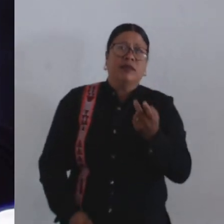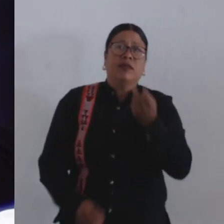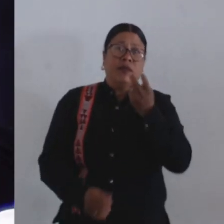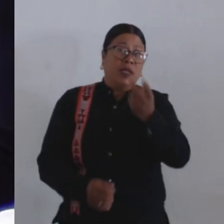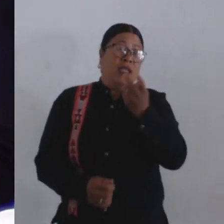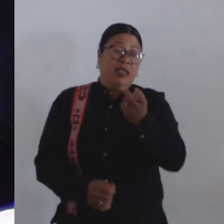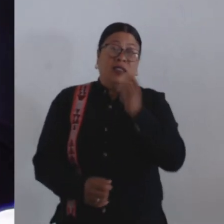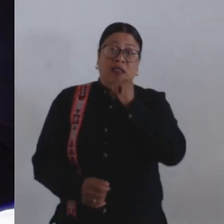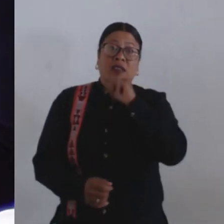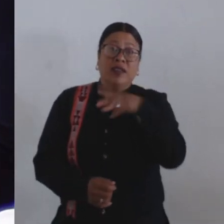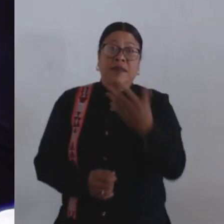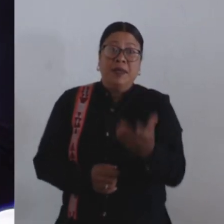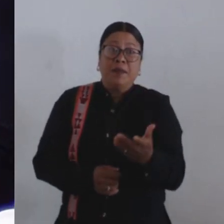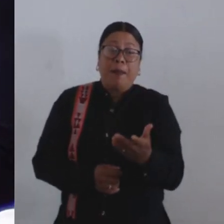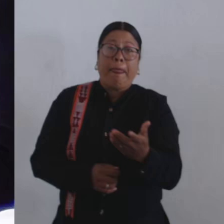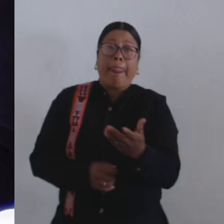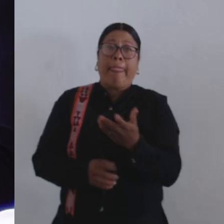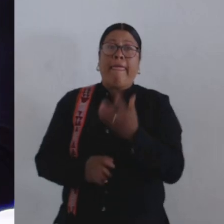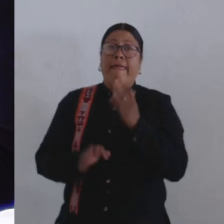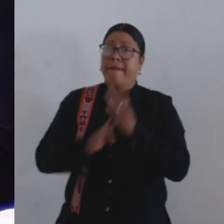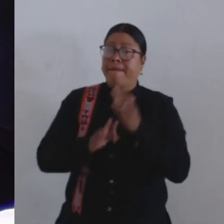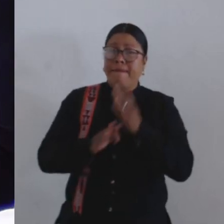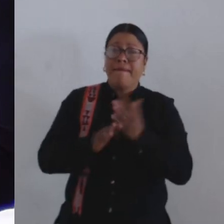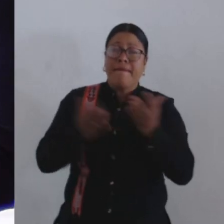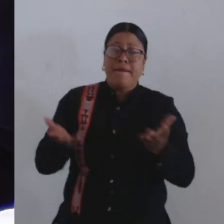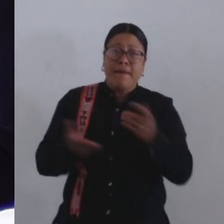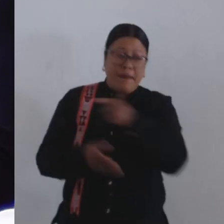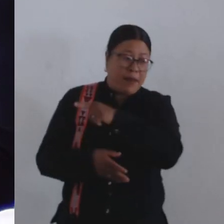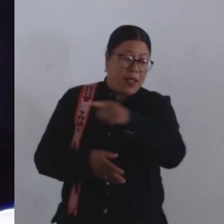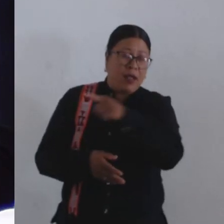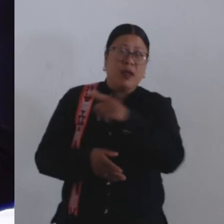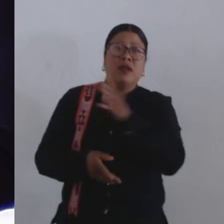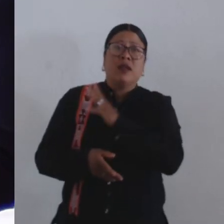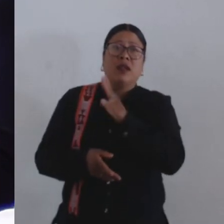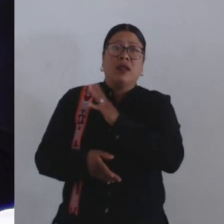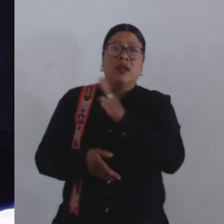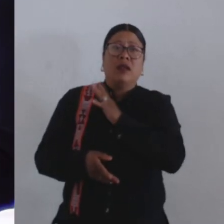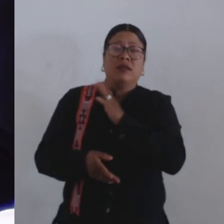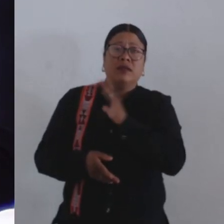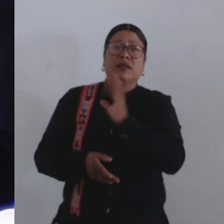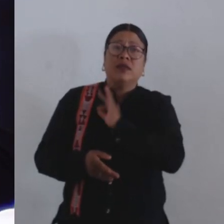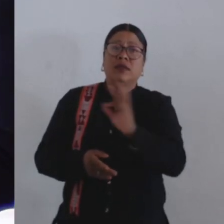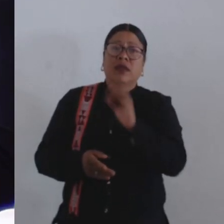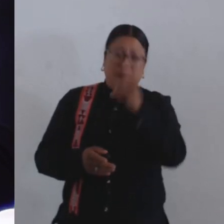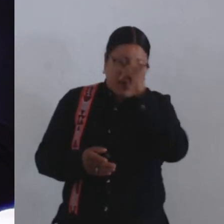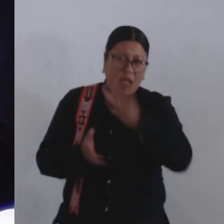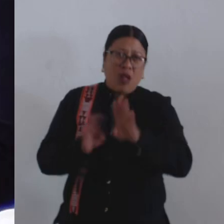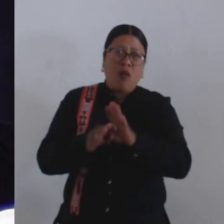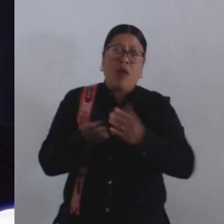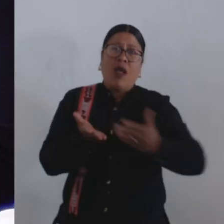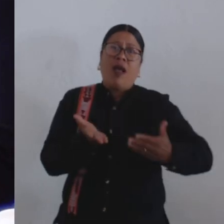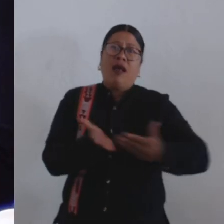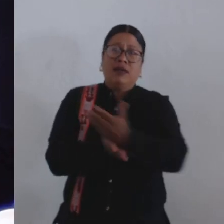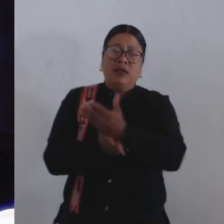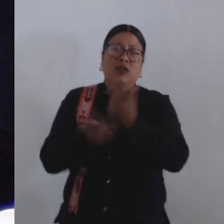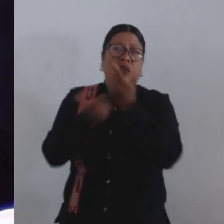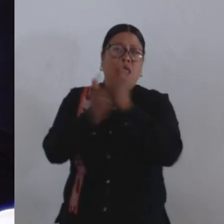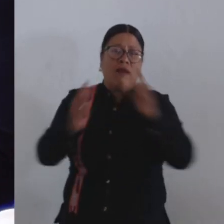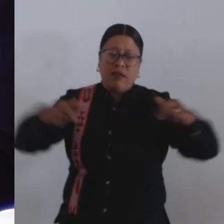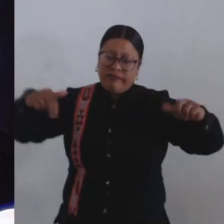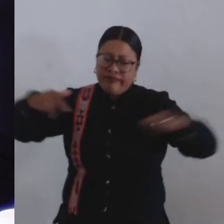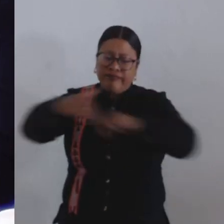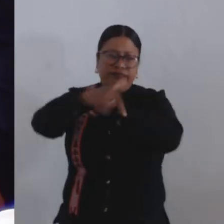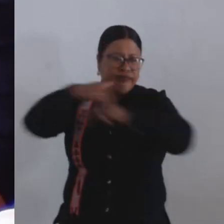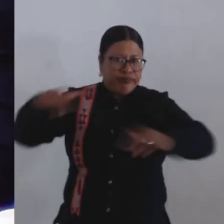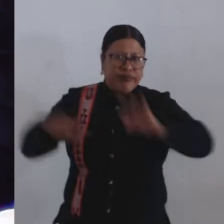sobre todo que en su momento ellos tenían no sólo la complejidad del acceso y ese libre tránsito que